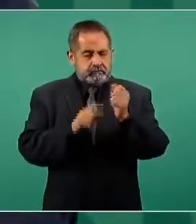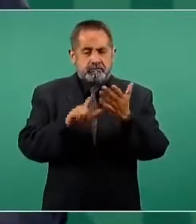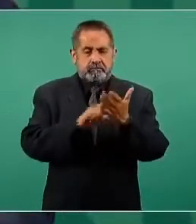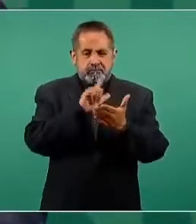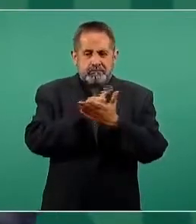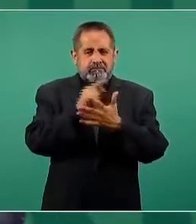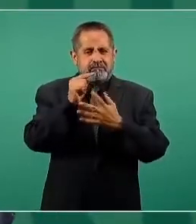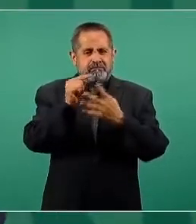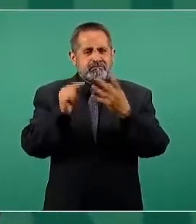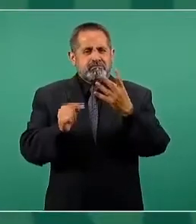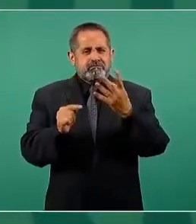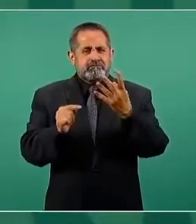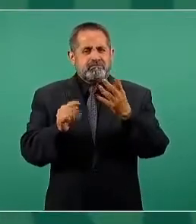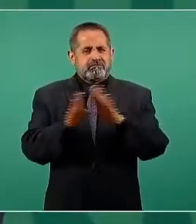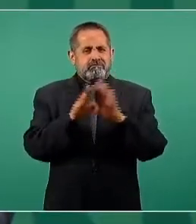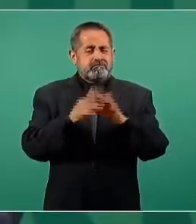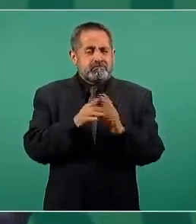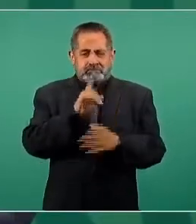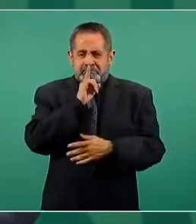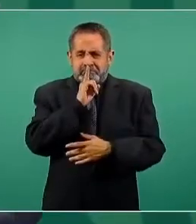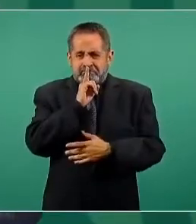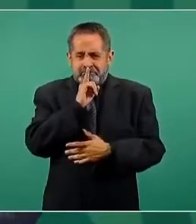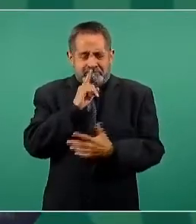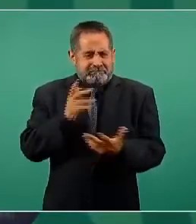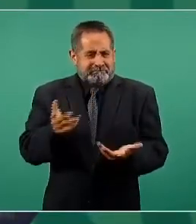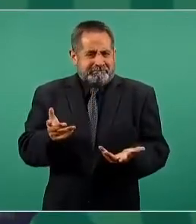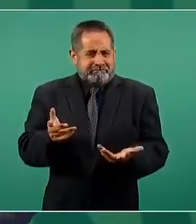leyes se convierten en letra muerta.